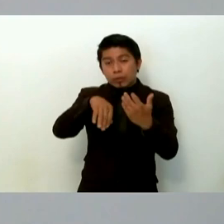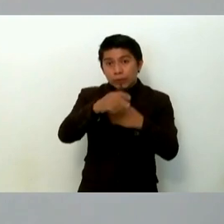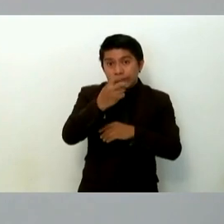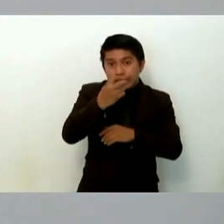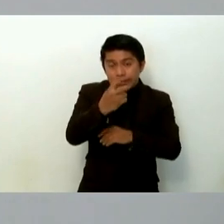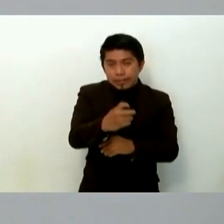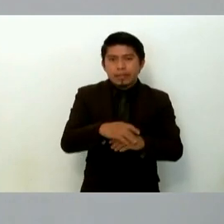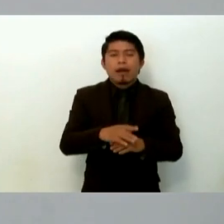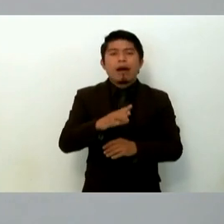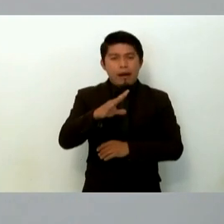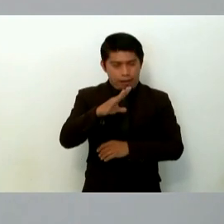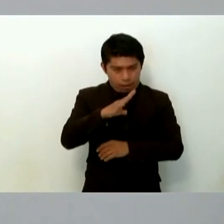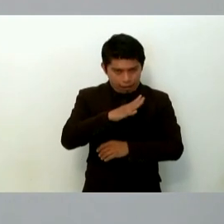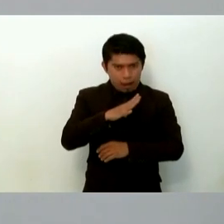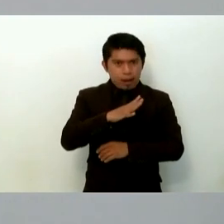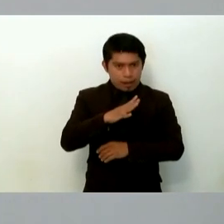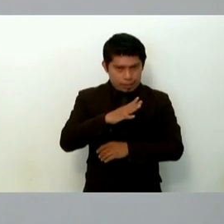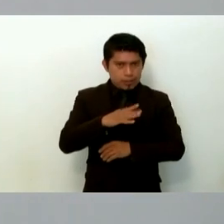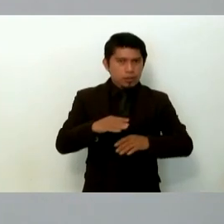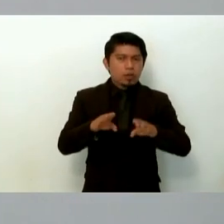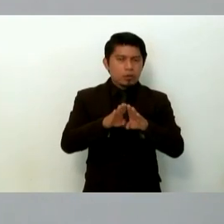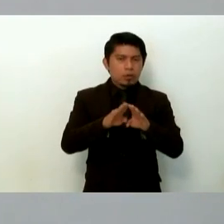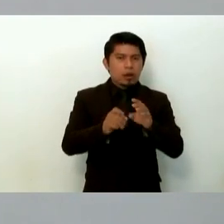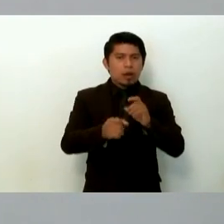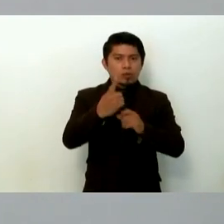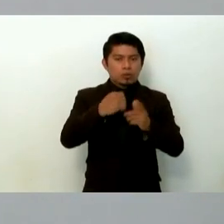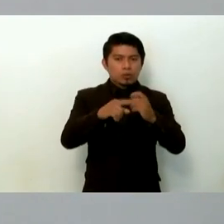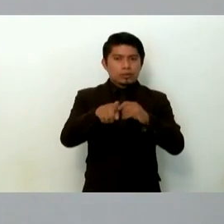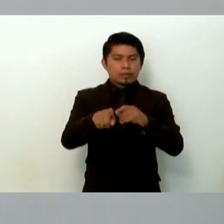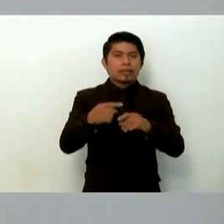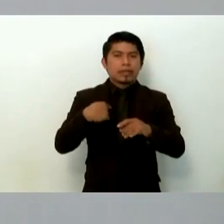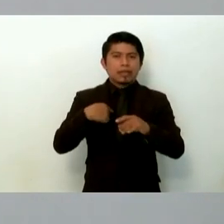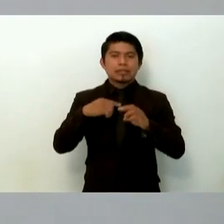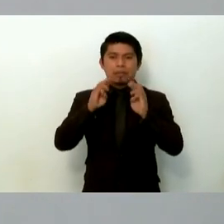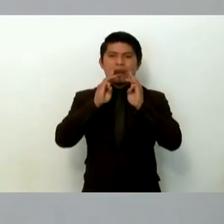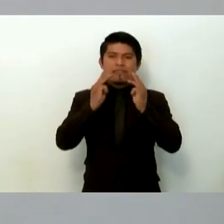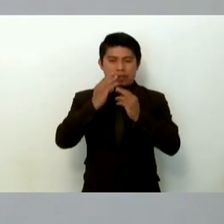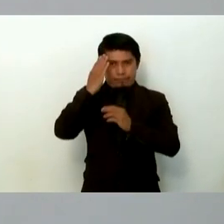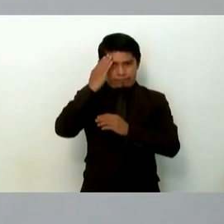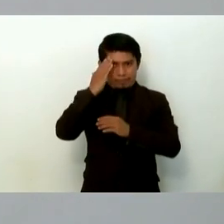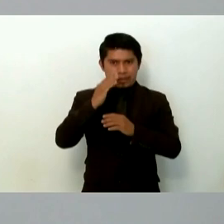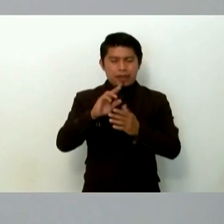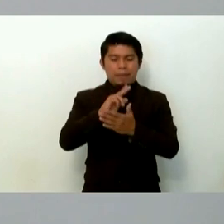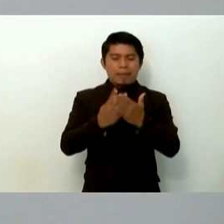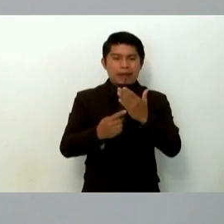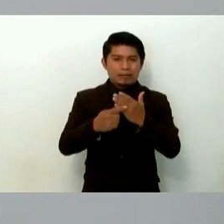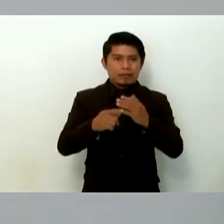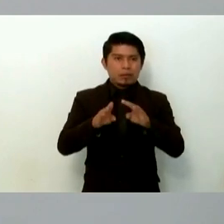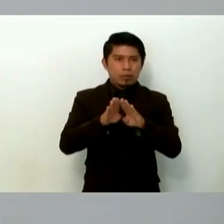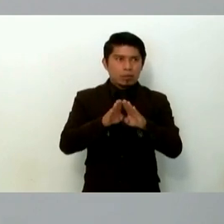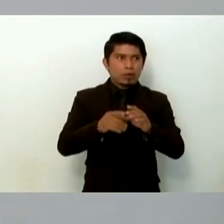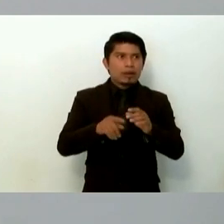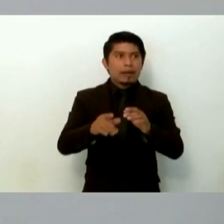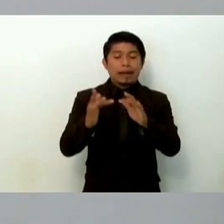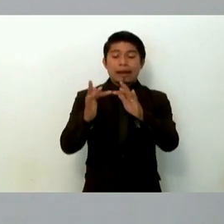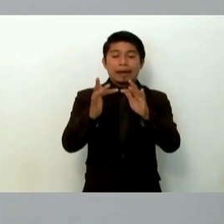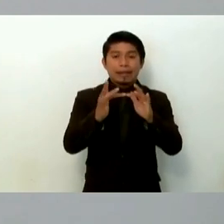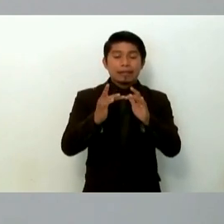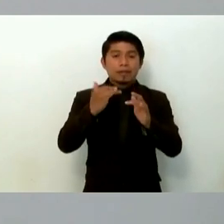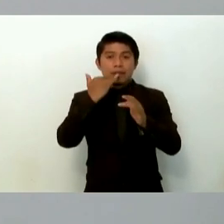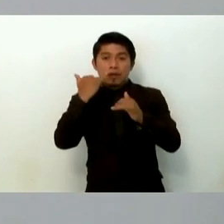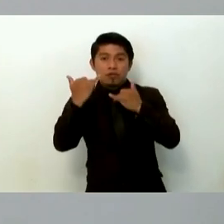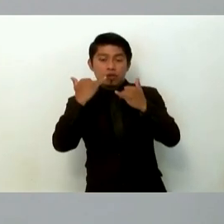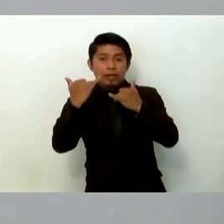tenemos como es el caso uno de los principales sicarios su plena identificación las redes llamadas